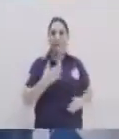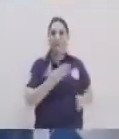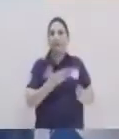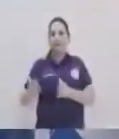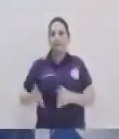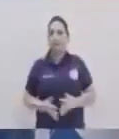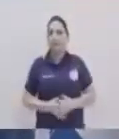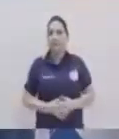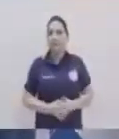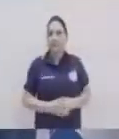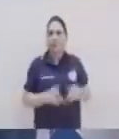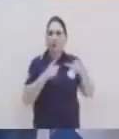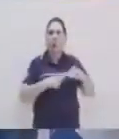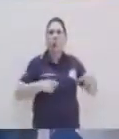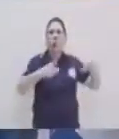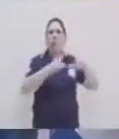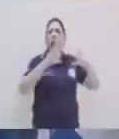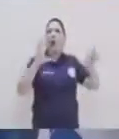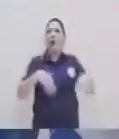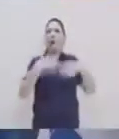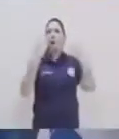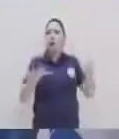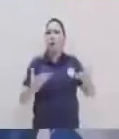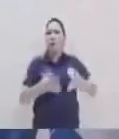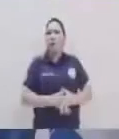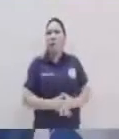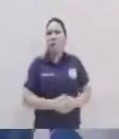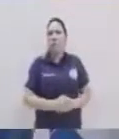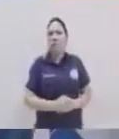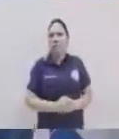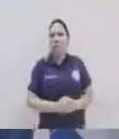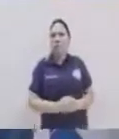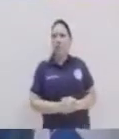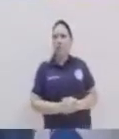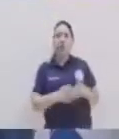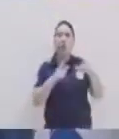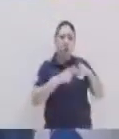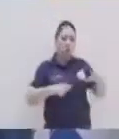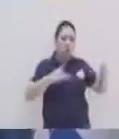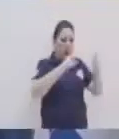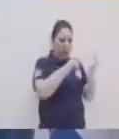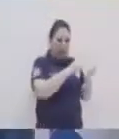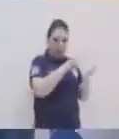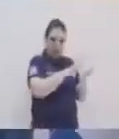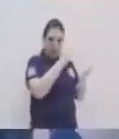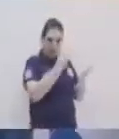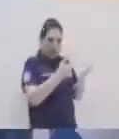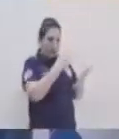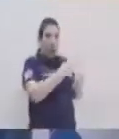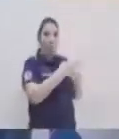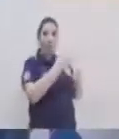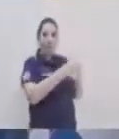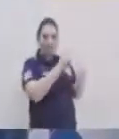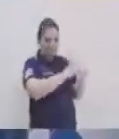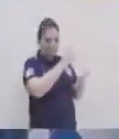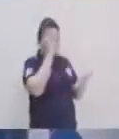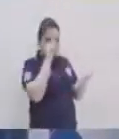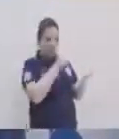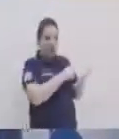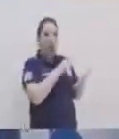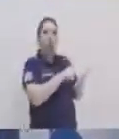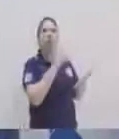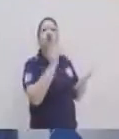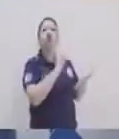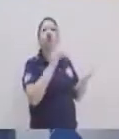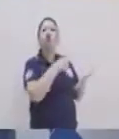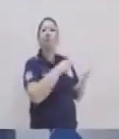sería de buscar el lugar? Bueno, el lugar, supongamos que estamos hablando en un texto, en una oración, en un párrafo, por decirlo así, pues